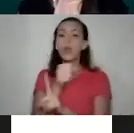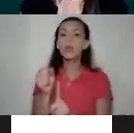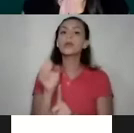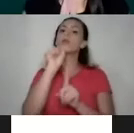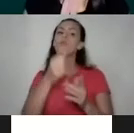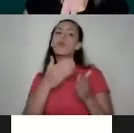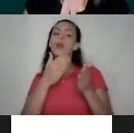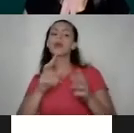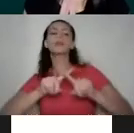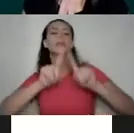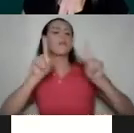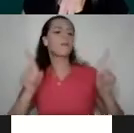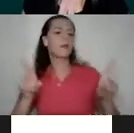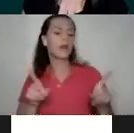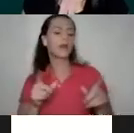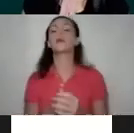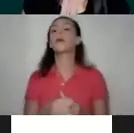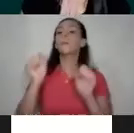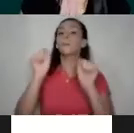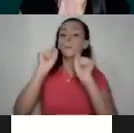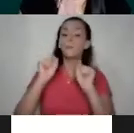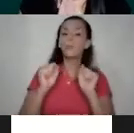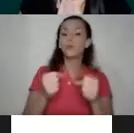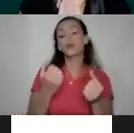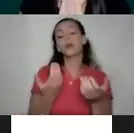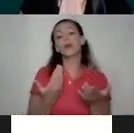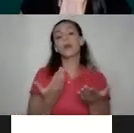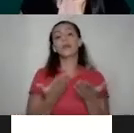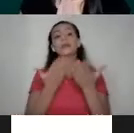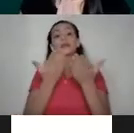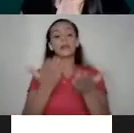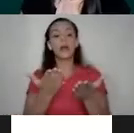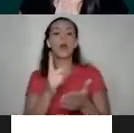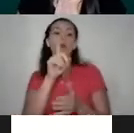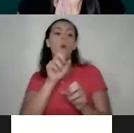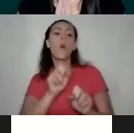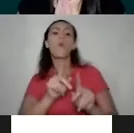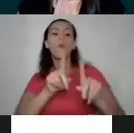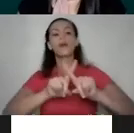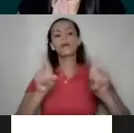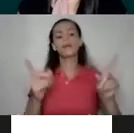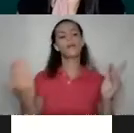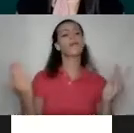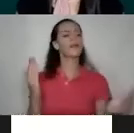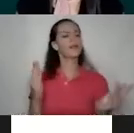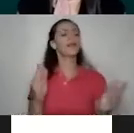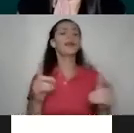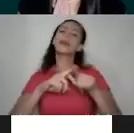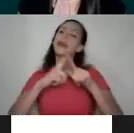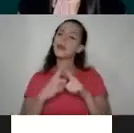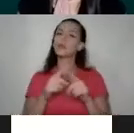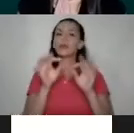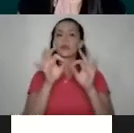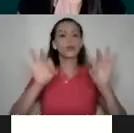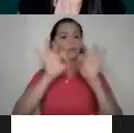diferenciado, podríamos darle unas oportunidades distintas también. Entonces es muy importante que